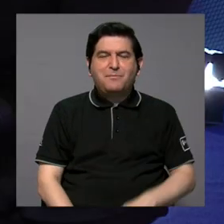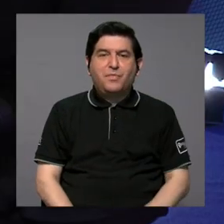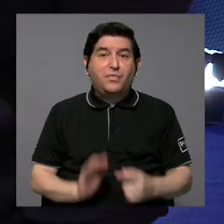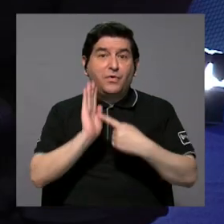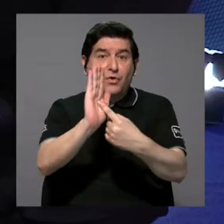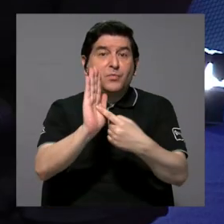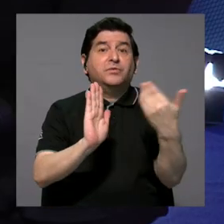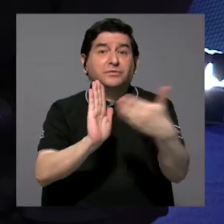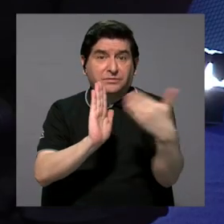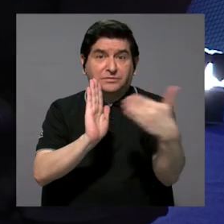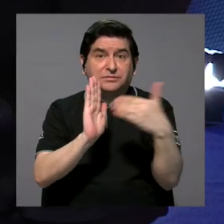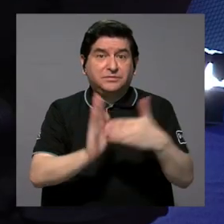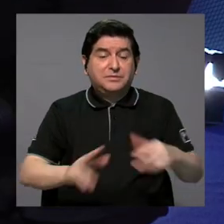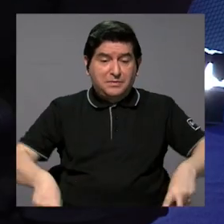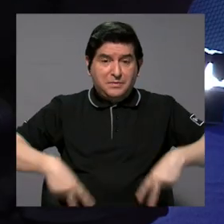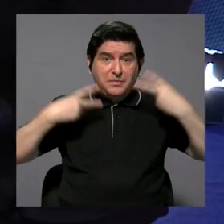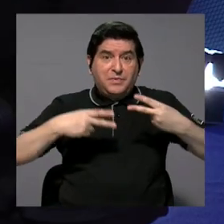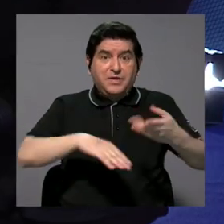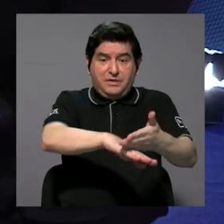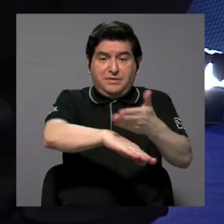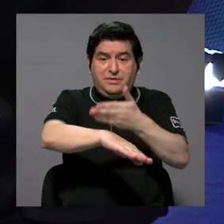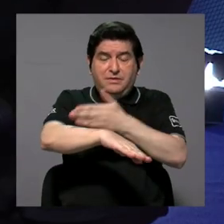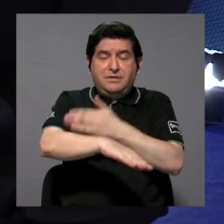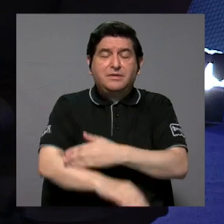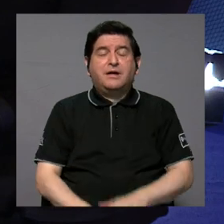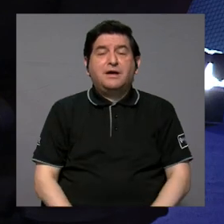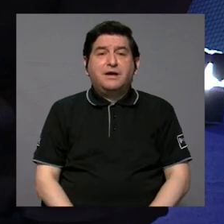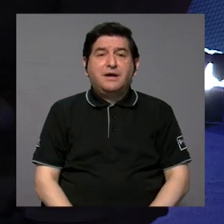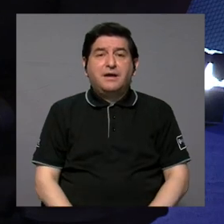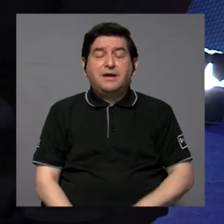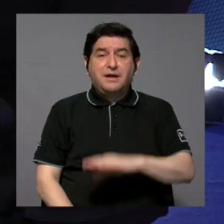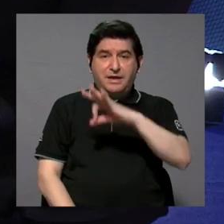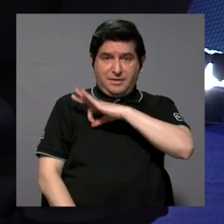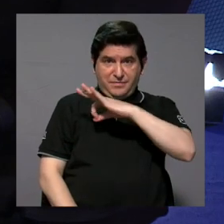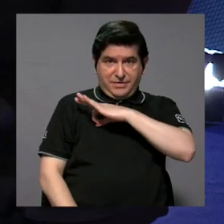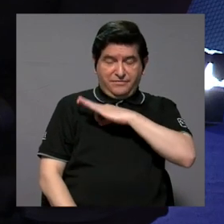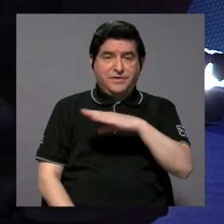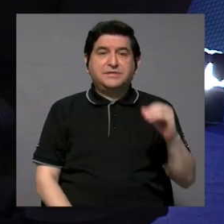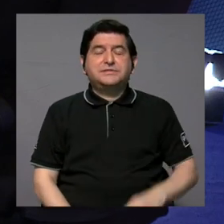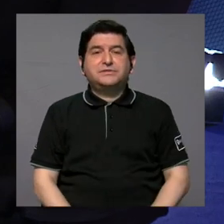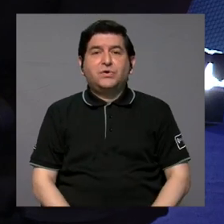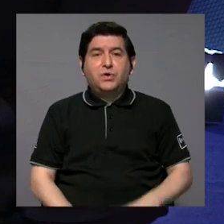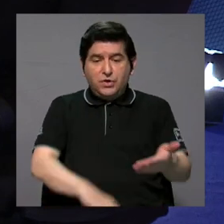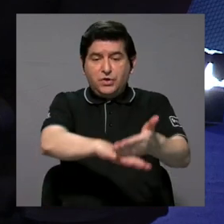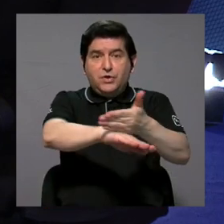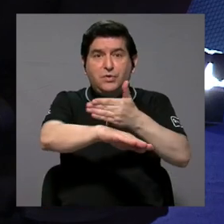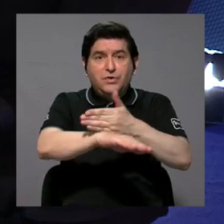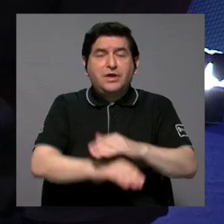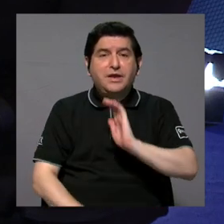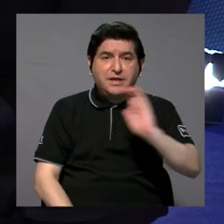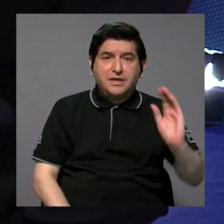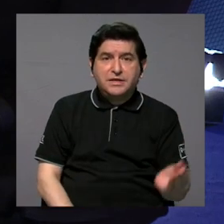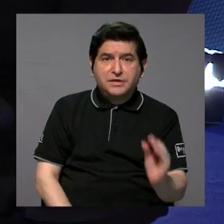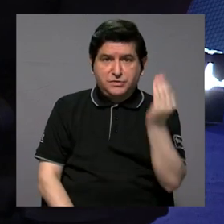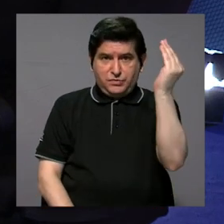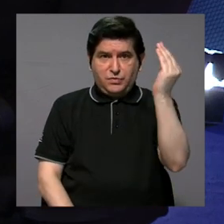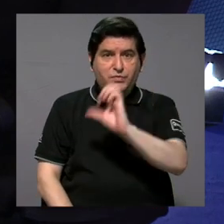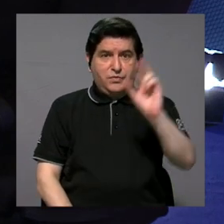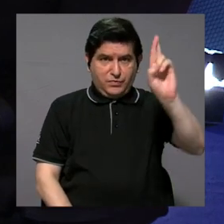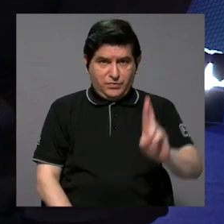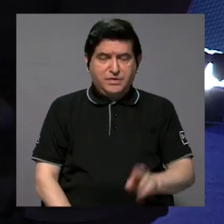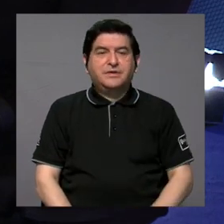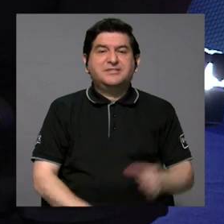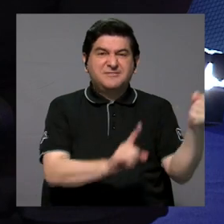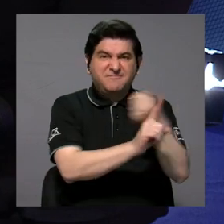que más está afectando la vida, el crecimiento, el desarrollo, el bienestar y el bien progresar, como decimos nosotros, de la niñez y la adolescencia en Costa Rica. La